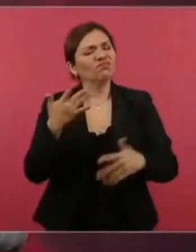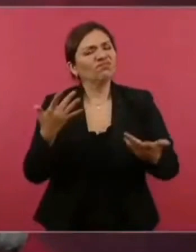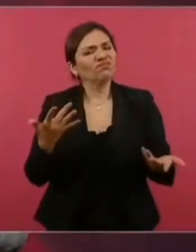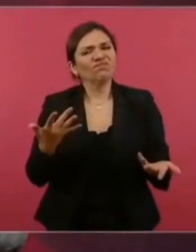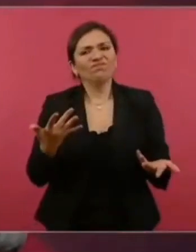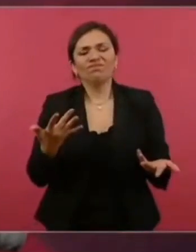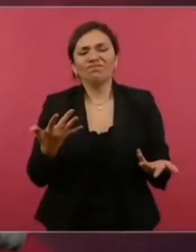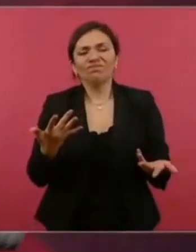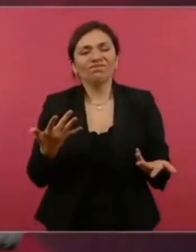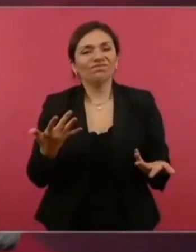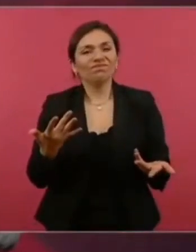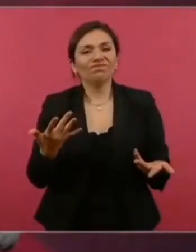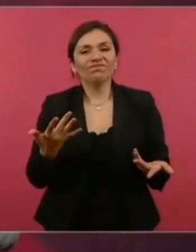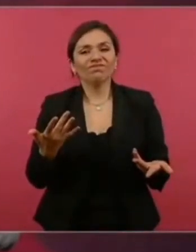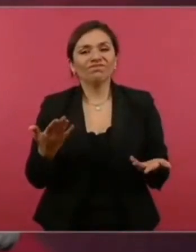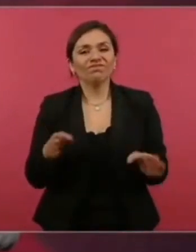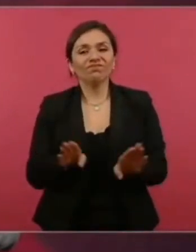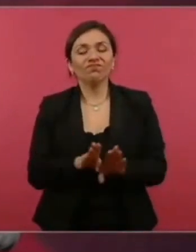nos